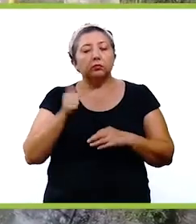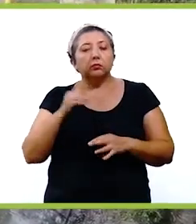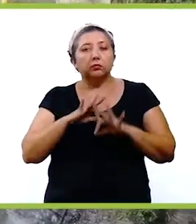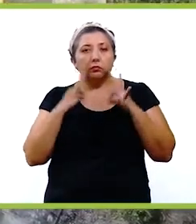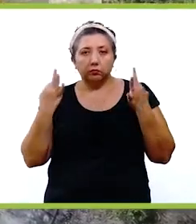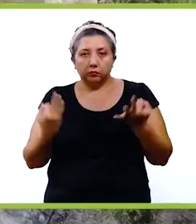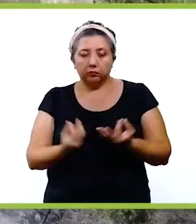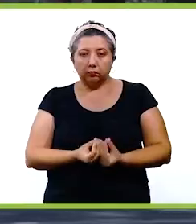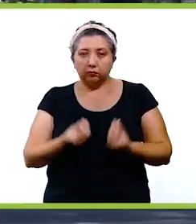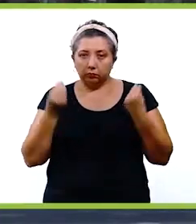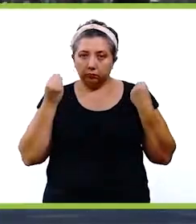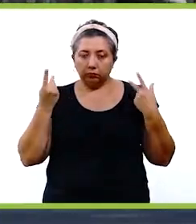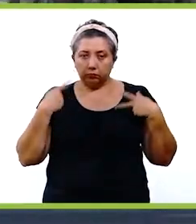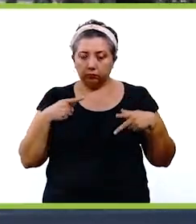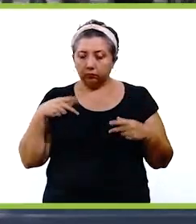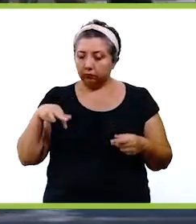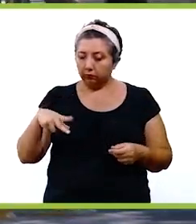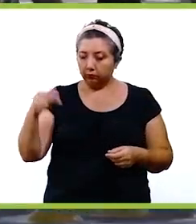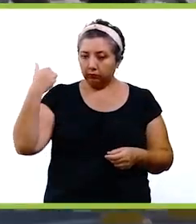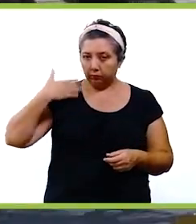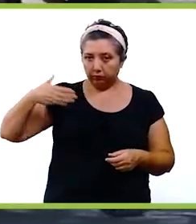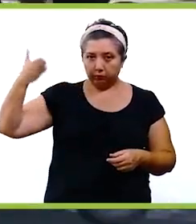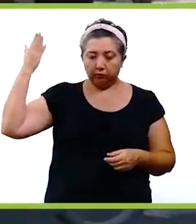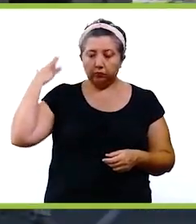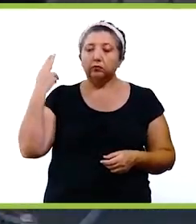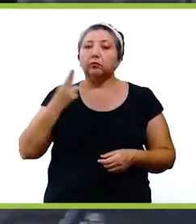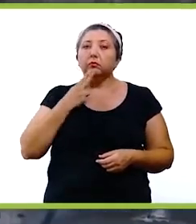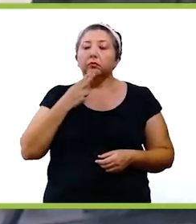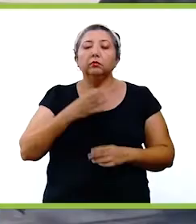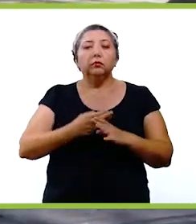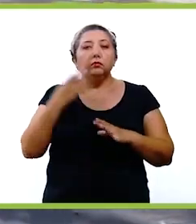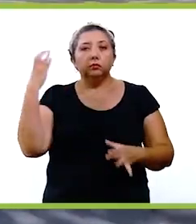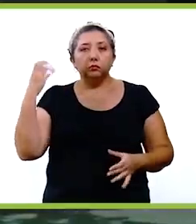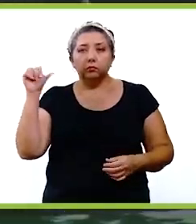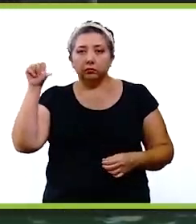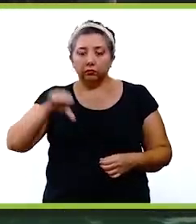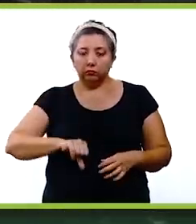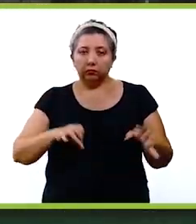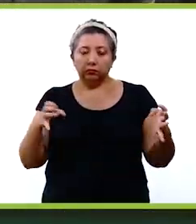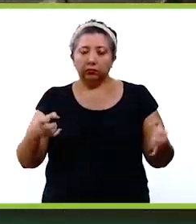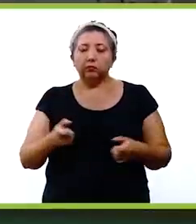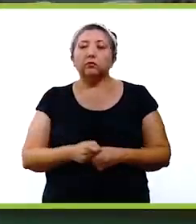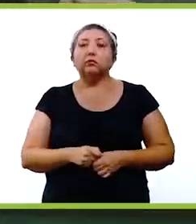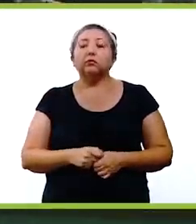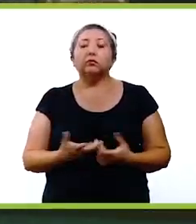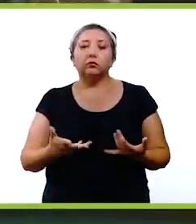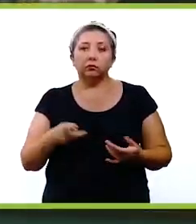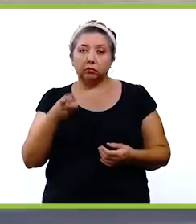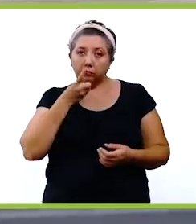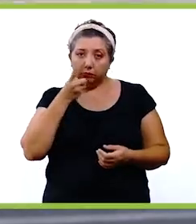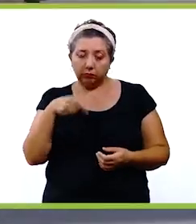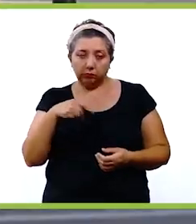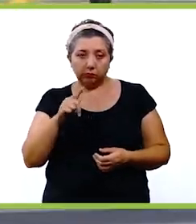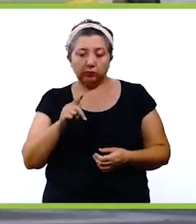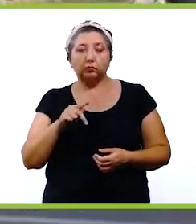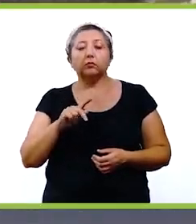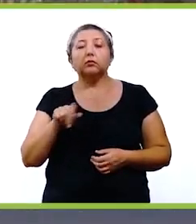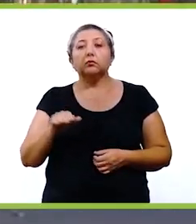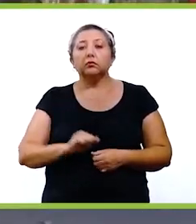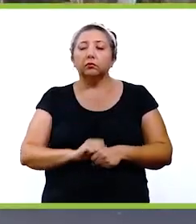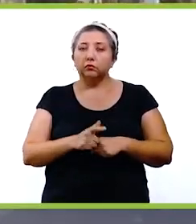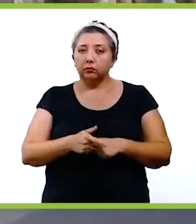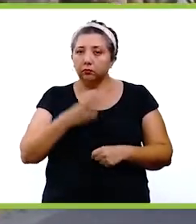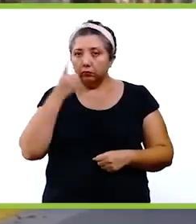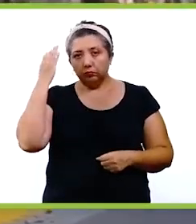para muchas personas que antes caminaban o utilizaban el transporte público y que hoy se están animando a hacer sus trayectos. Pero esto es algo que lleva a llevar